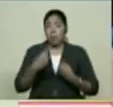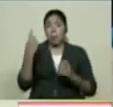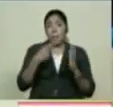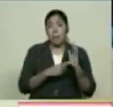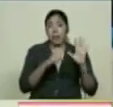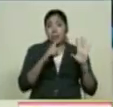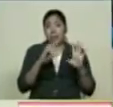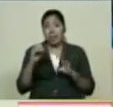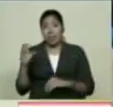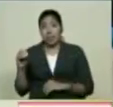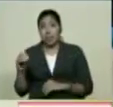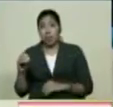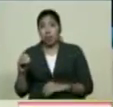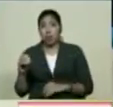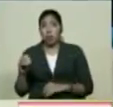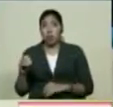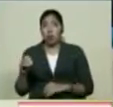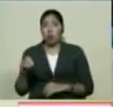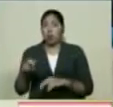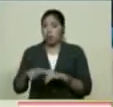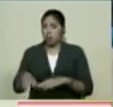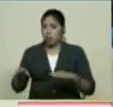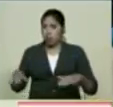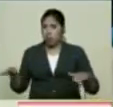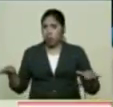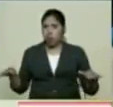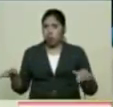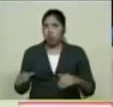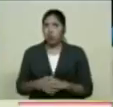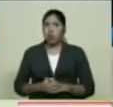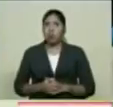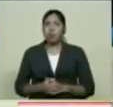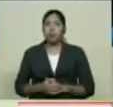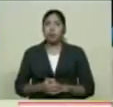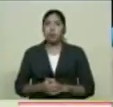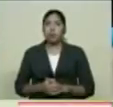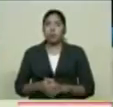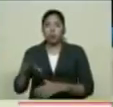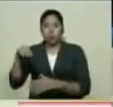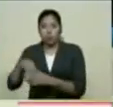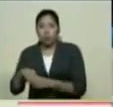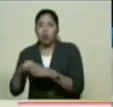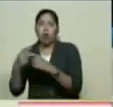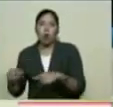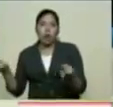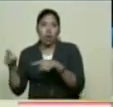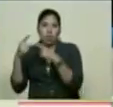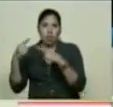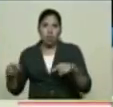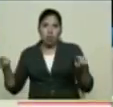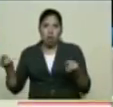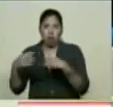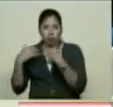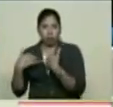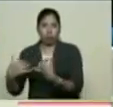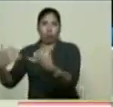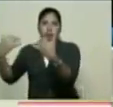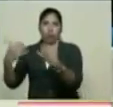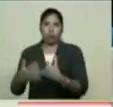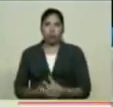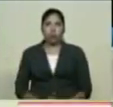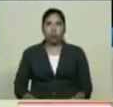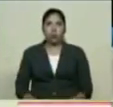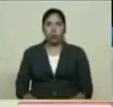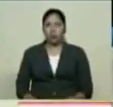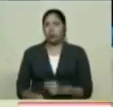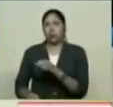las escuelitas Los muchachos Que van Que están Que bueno Que están en la orquesta Sinfónica Entonces es un Es un municipio dado Para la actividad agrícola